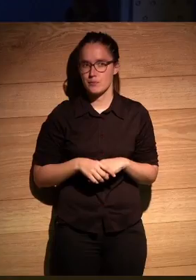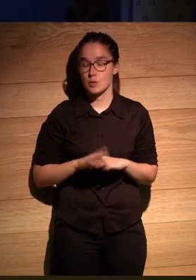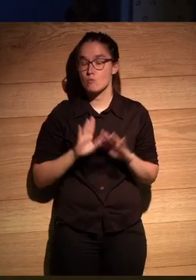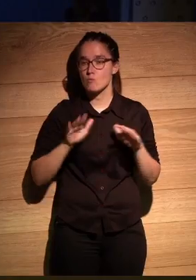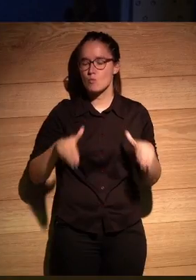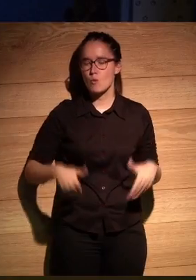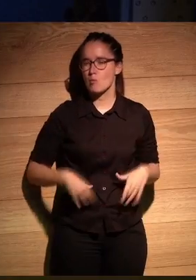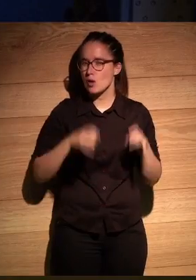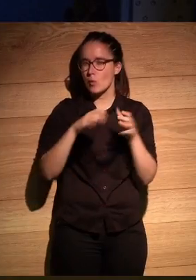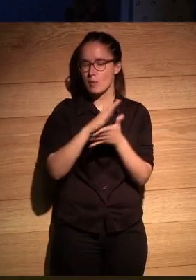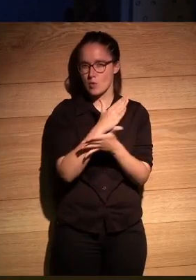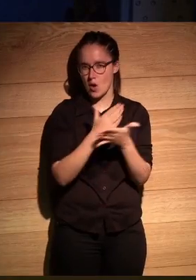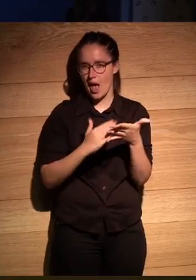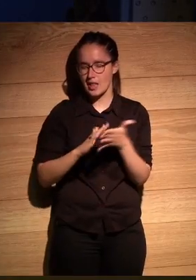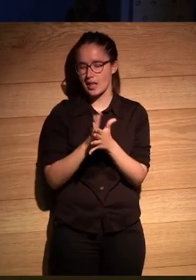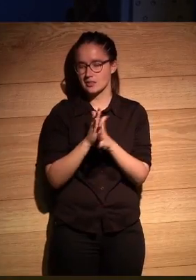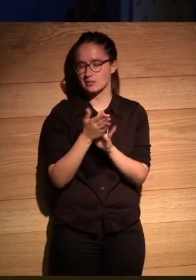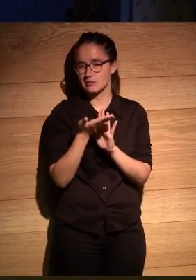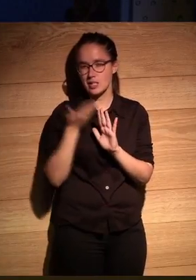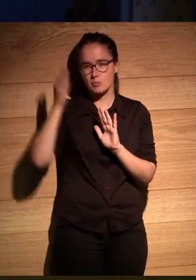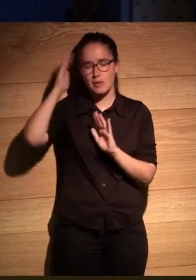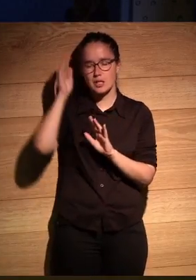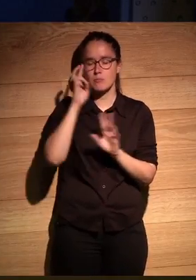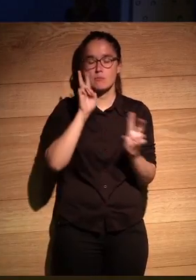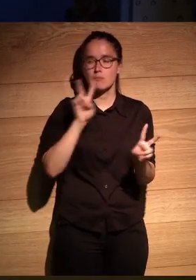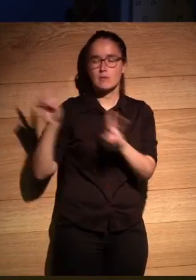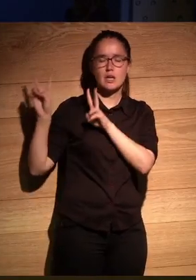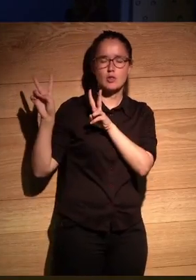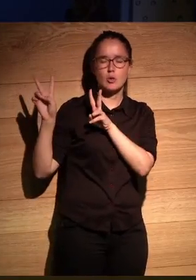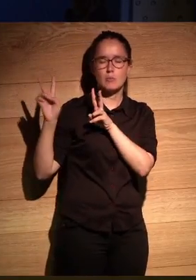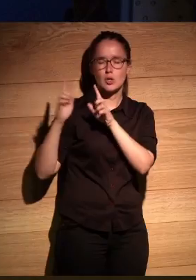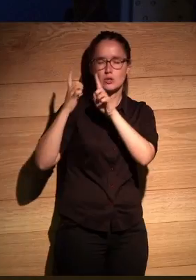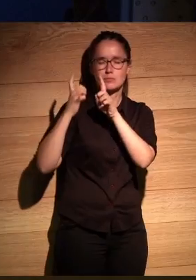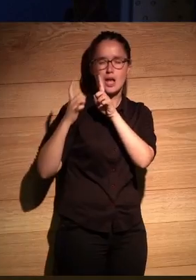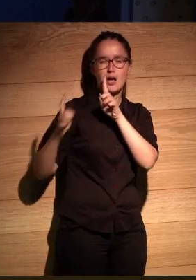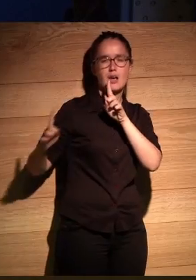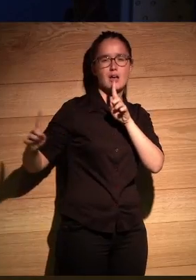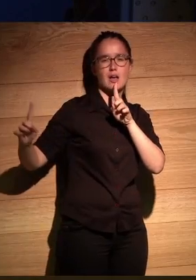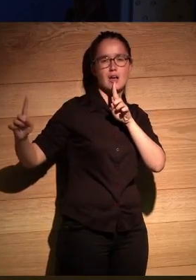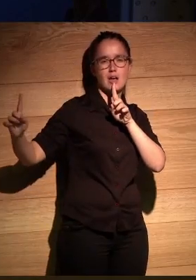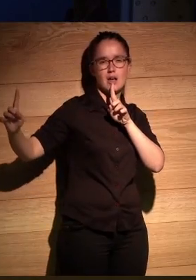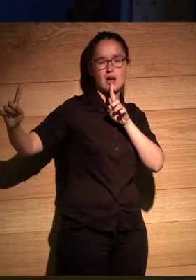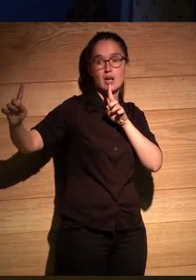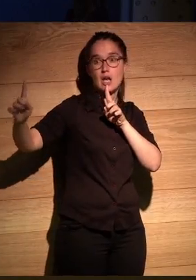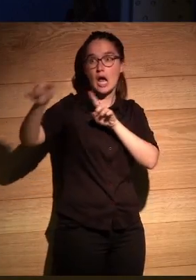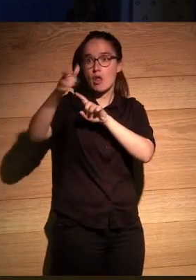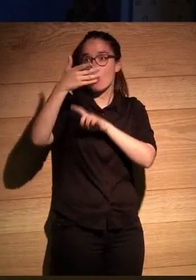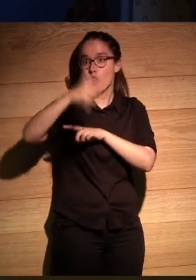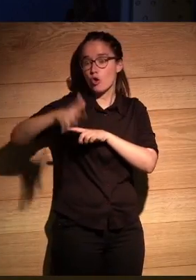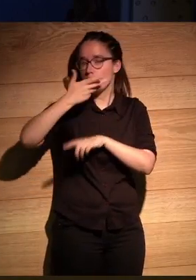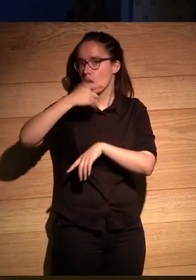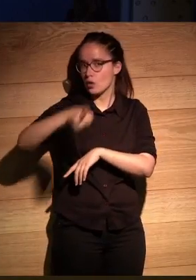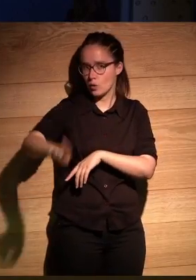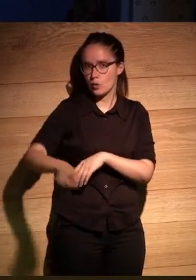vuelvo como los poetas de espaldas mirando un punto pero alejándome de él en línea recta hacia lo desconocido